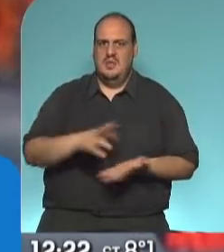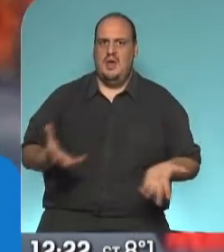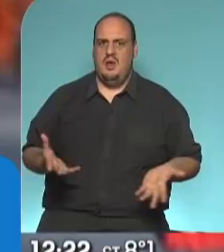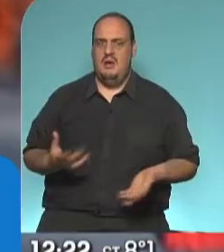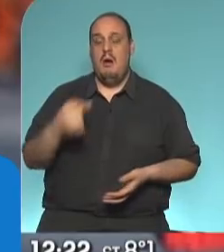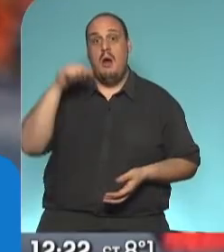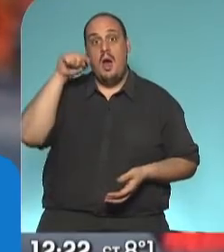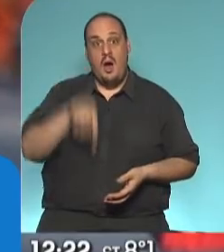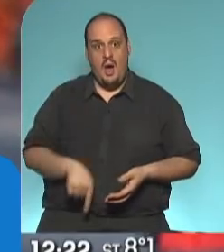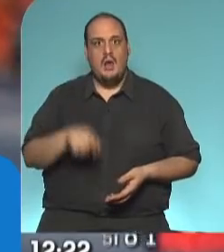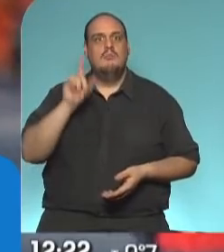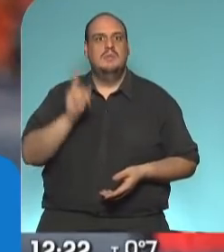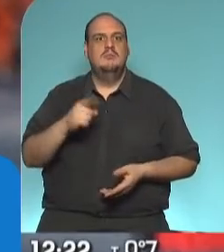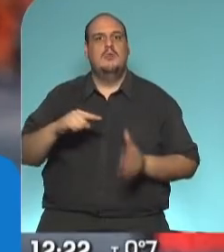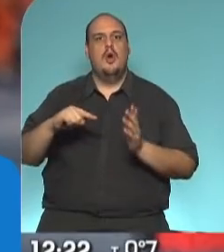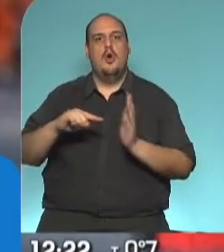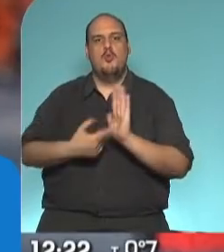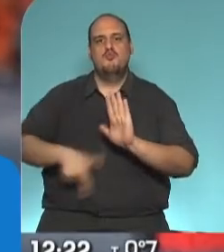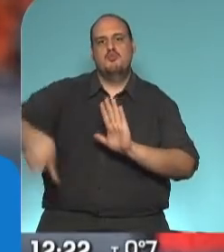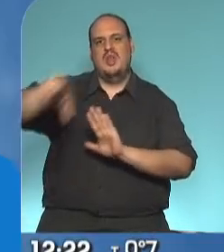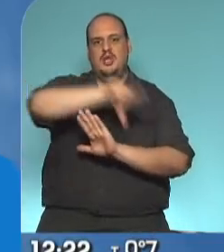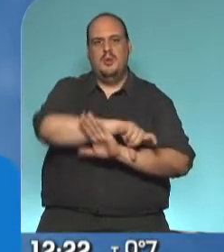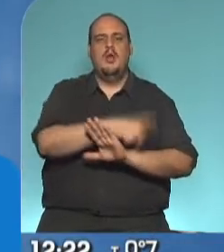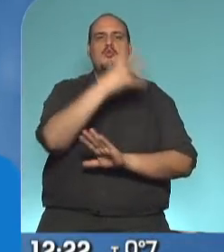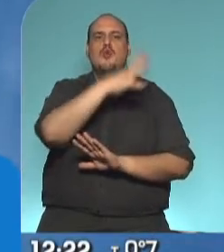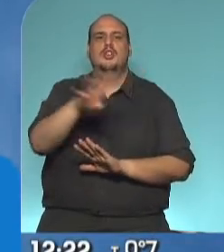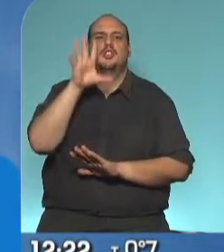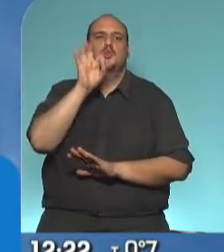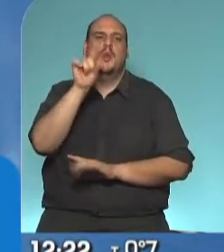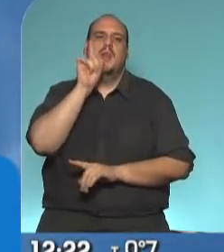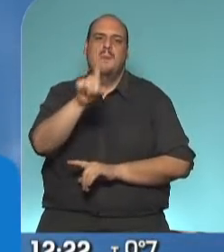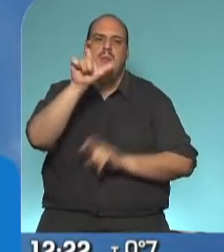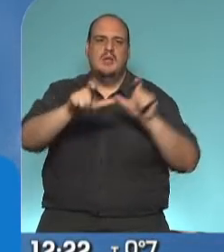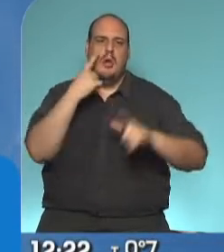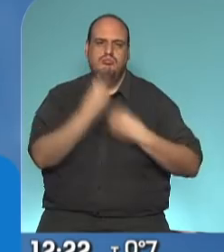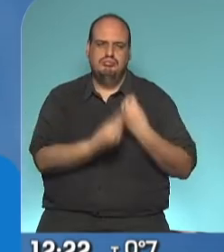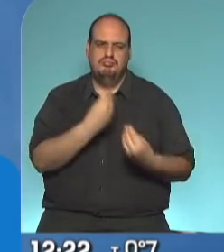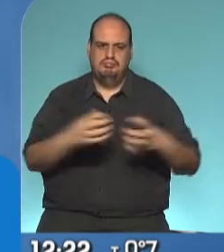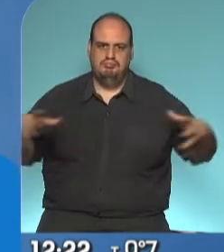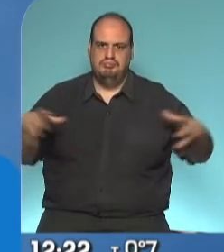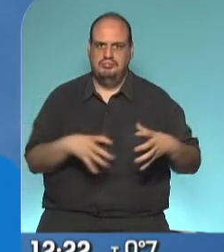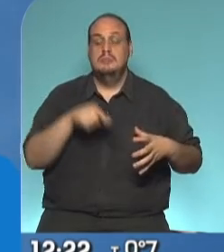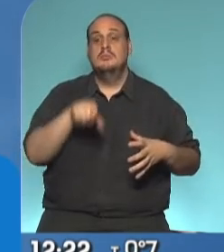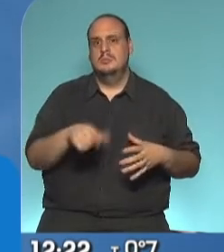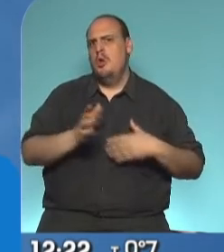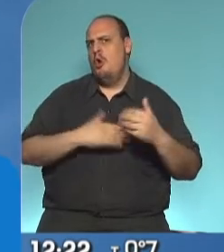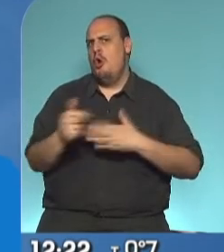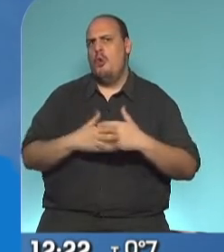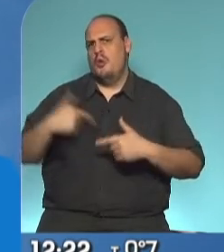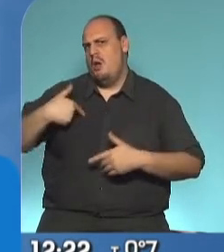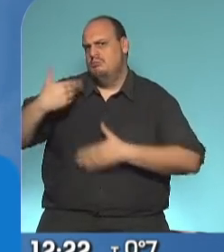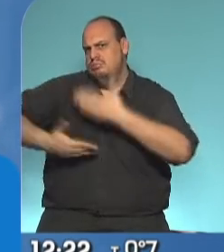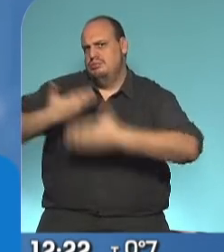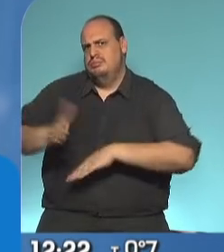aquí involucra a toda el área metropolitana, que son cerca de 450.000 habitantes. Una obra extraordinaria que ha tenido un ritmo de avance